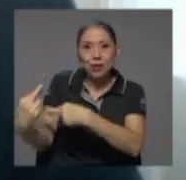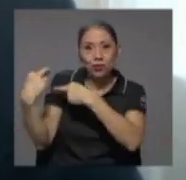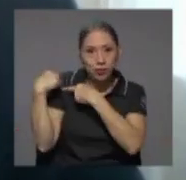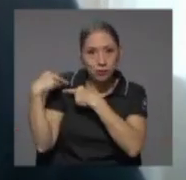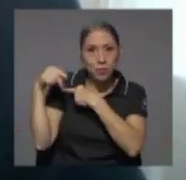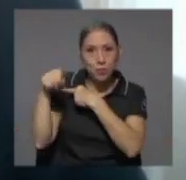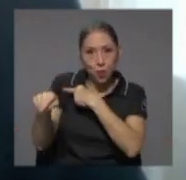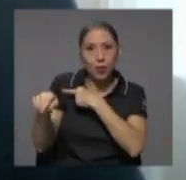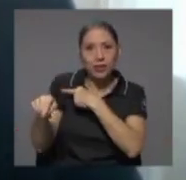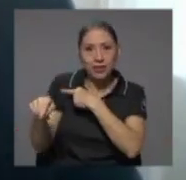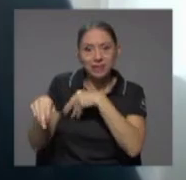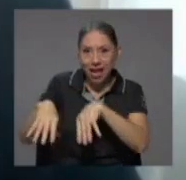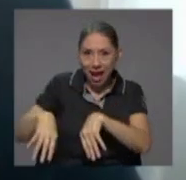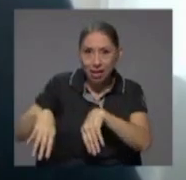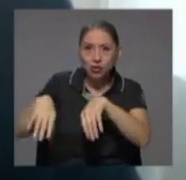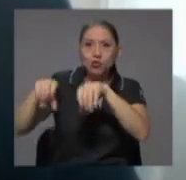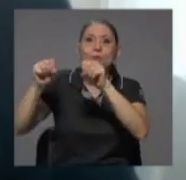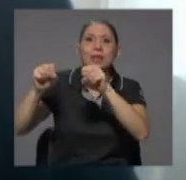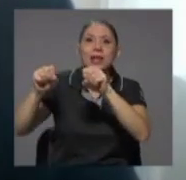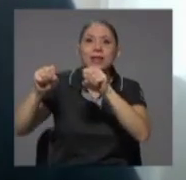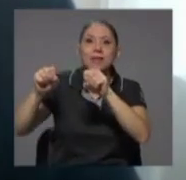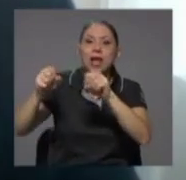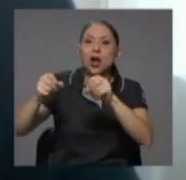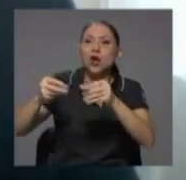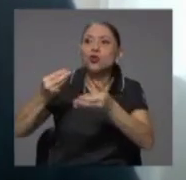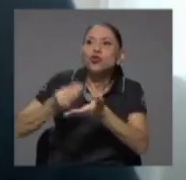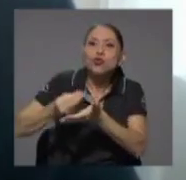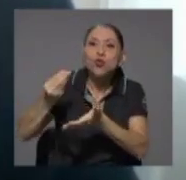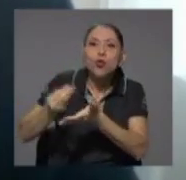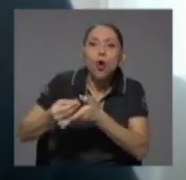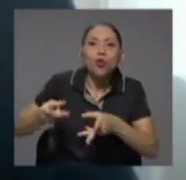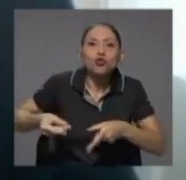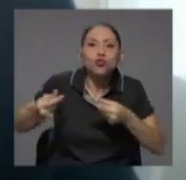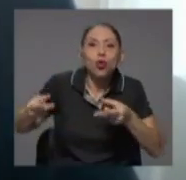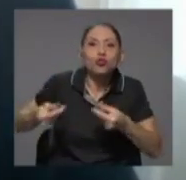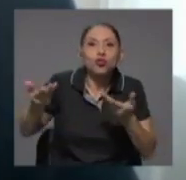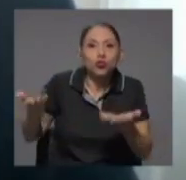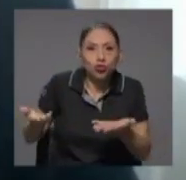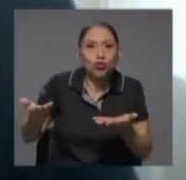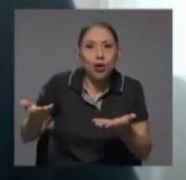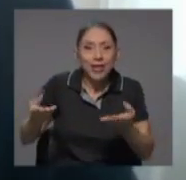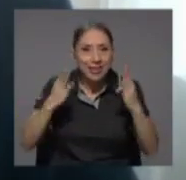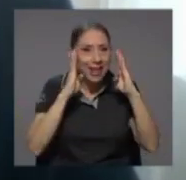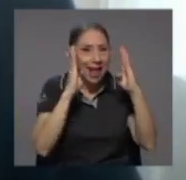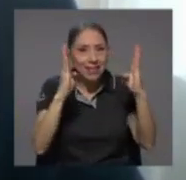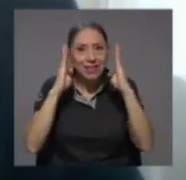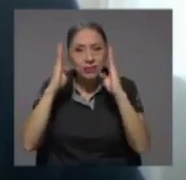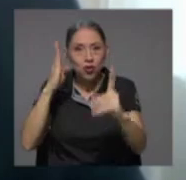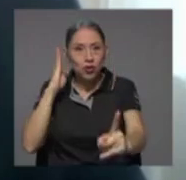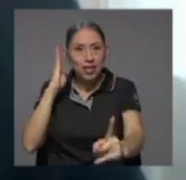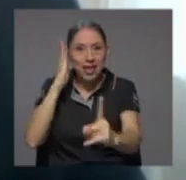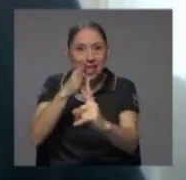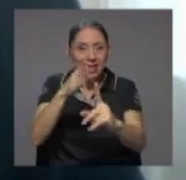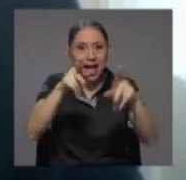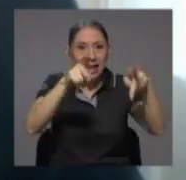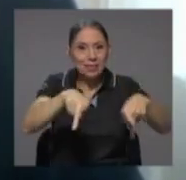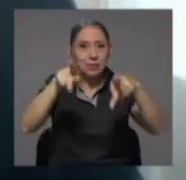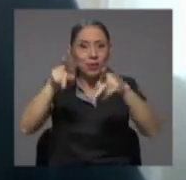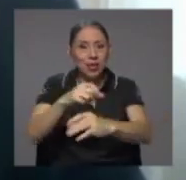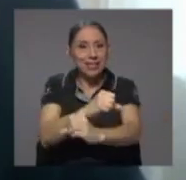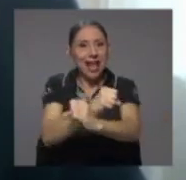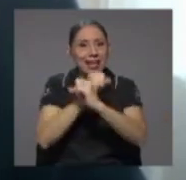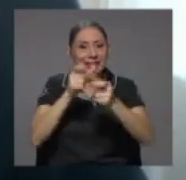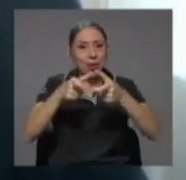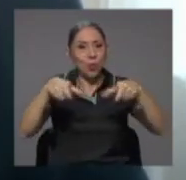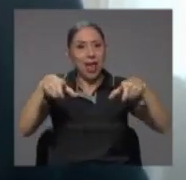asumir los costos voy a decirlo con claridad de la atención directa a los asegurados el